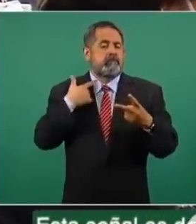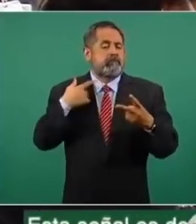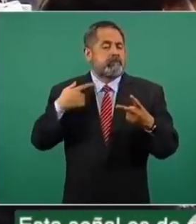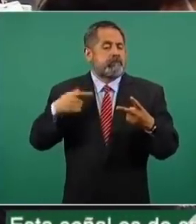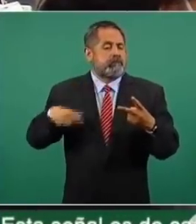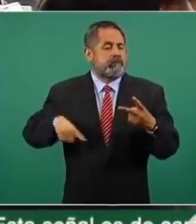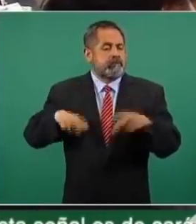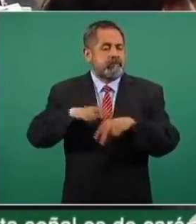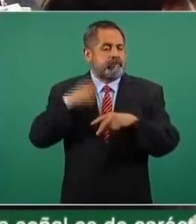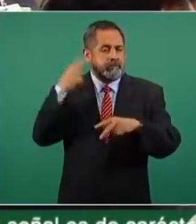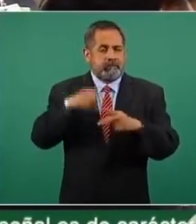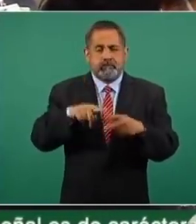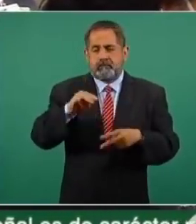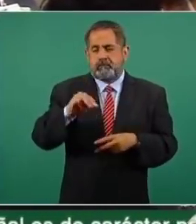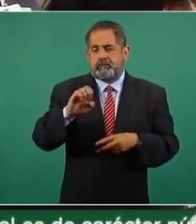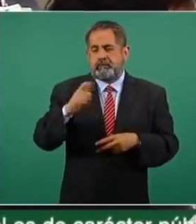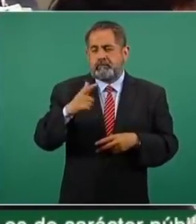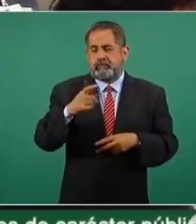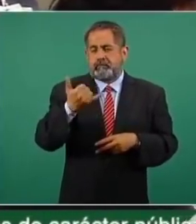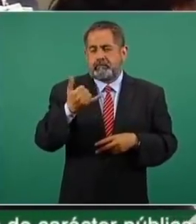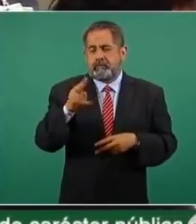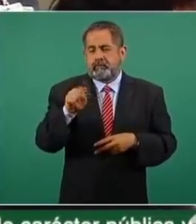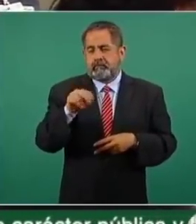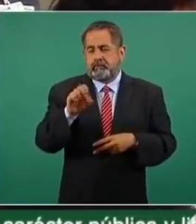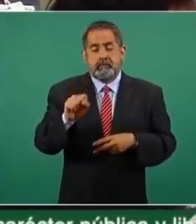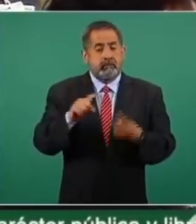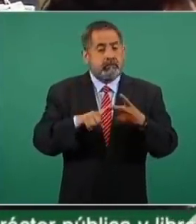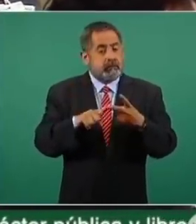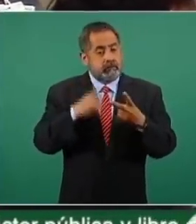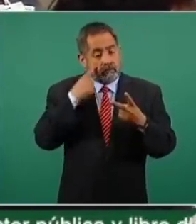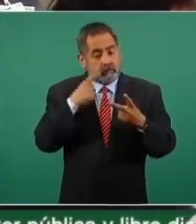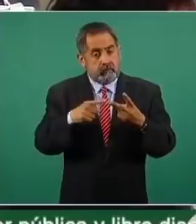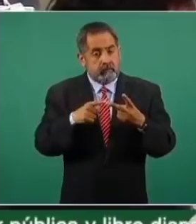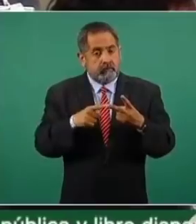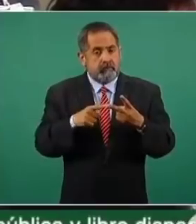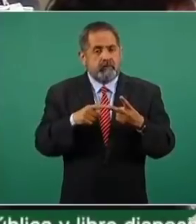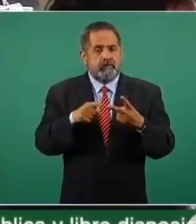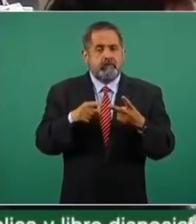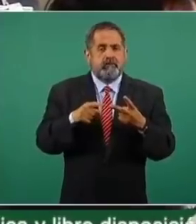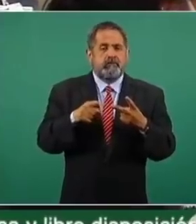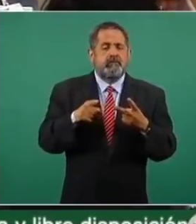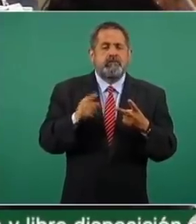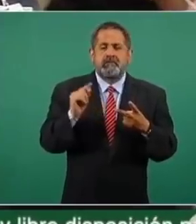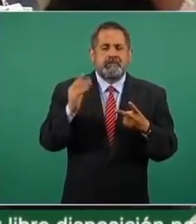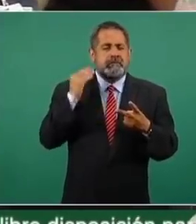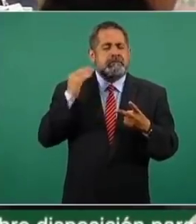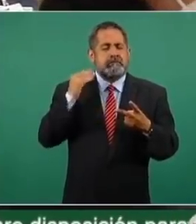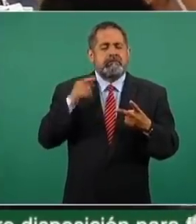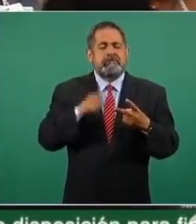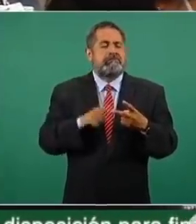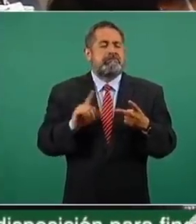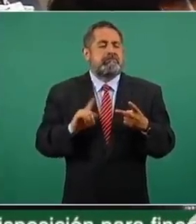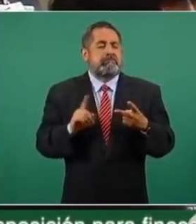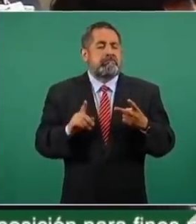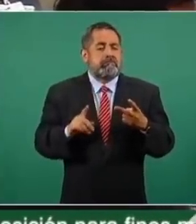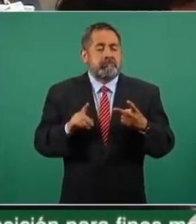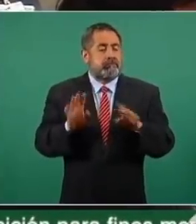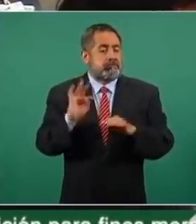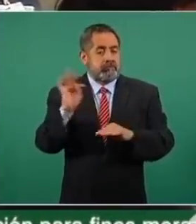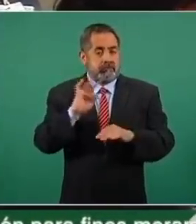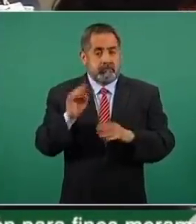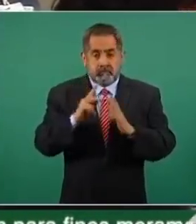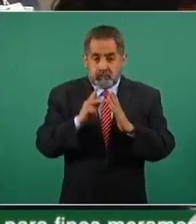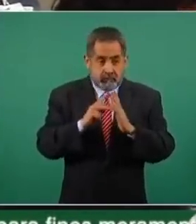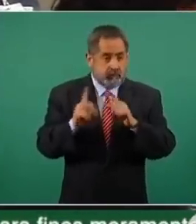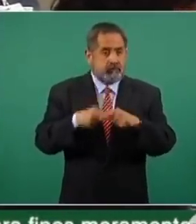veracruzano Miguel Ángel Llunes Linares quien se muestro quien se mostró incrédulo hace unos días sobre la posible